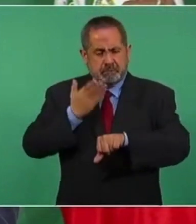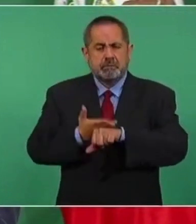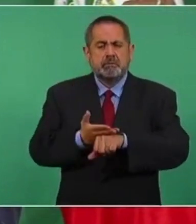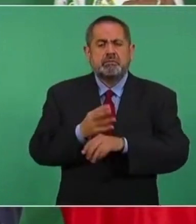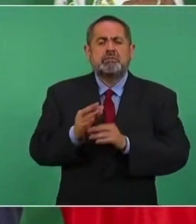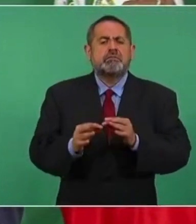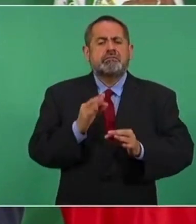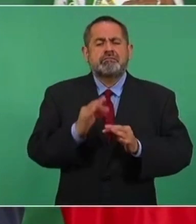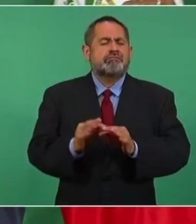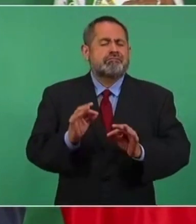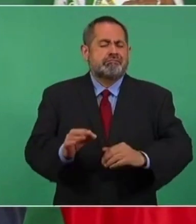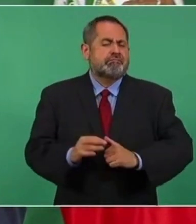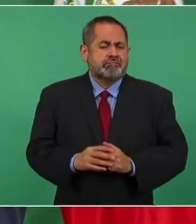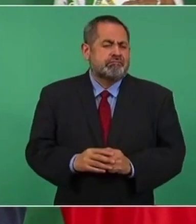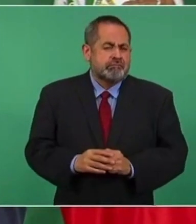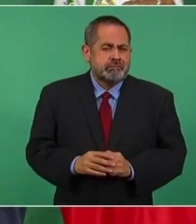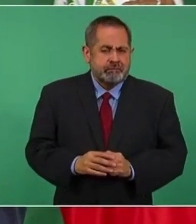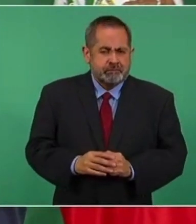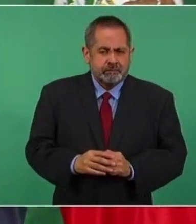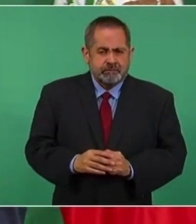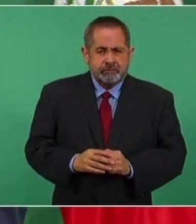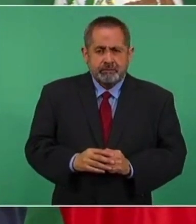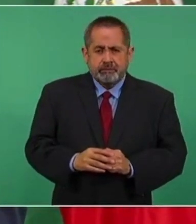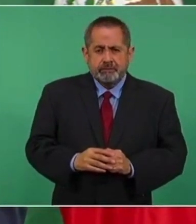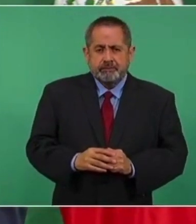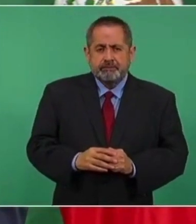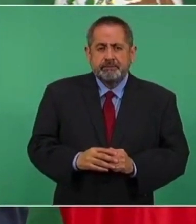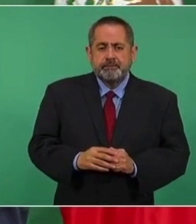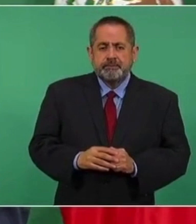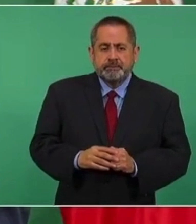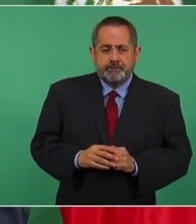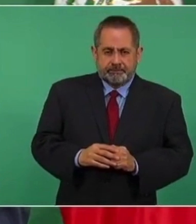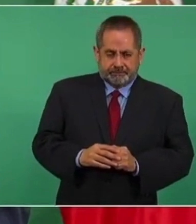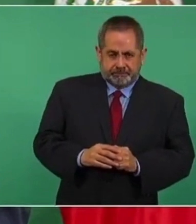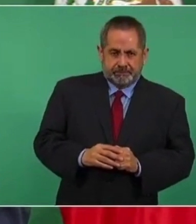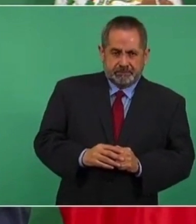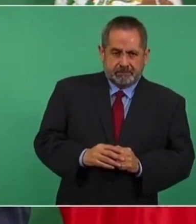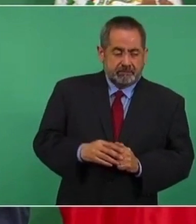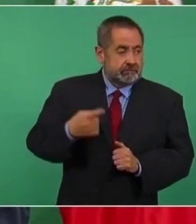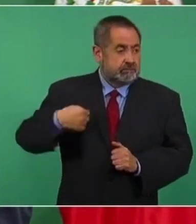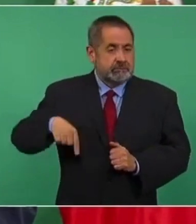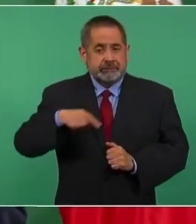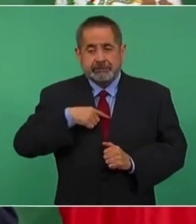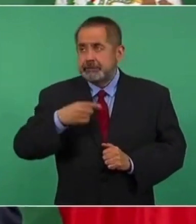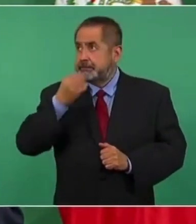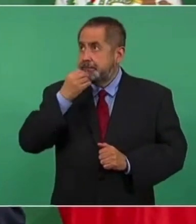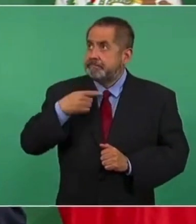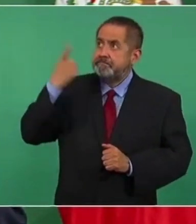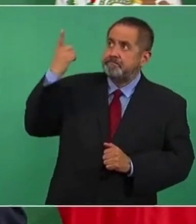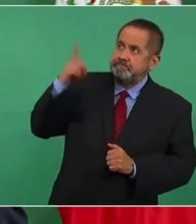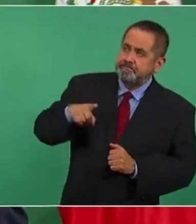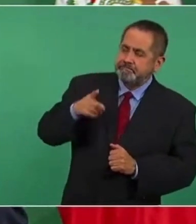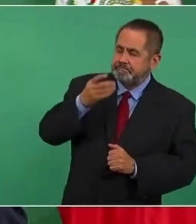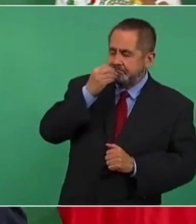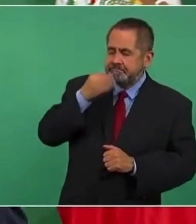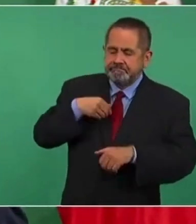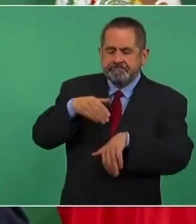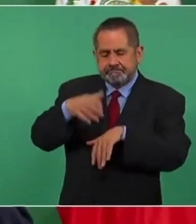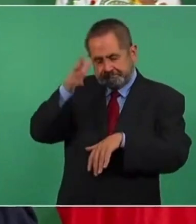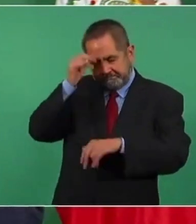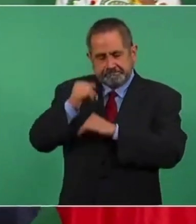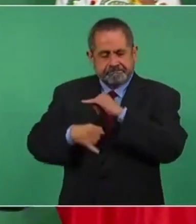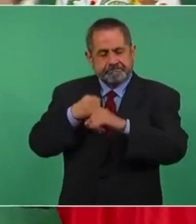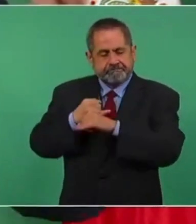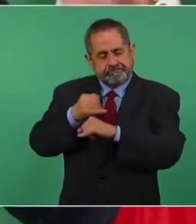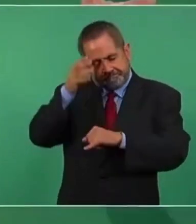y no es porque no los exijan organismos